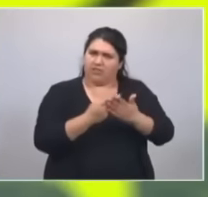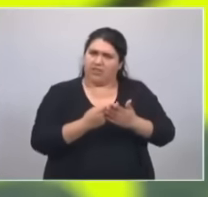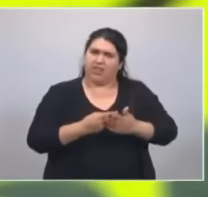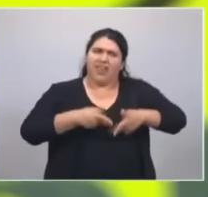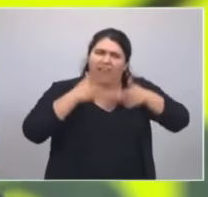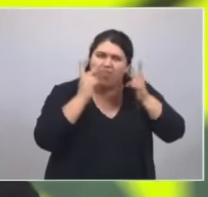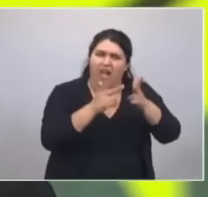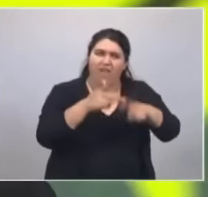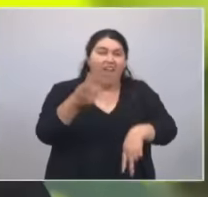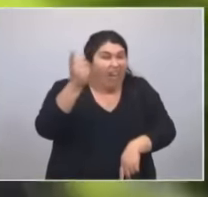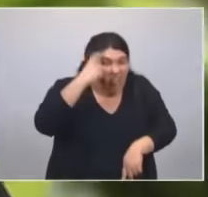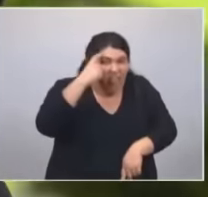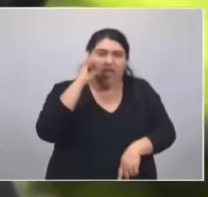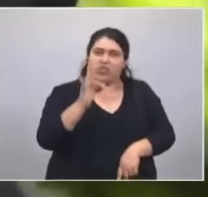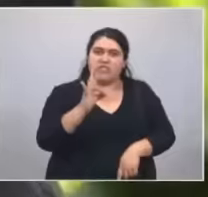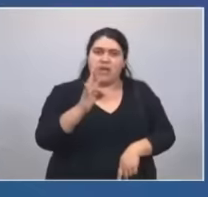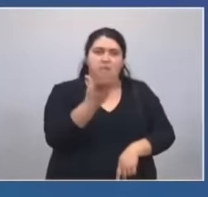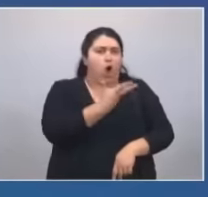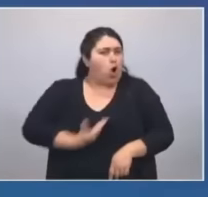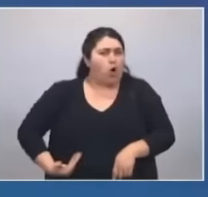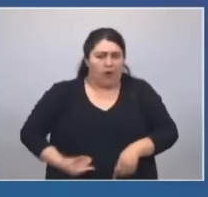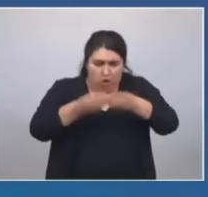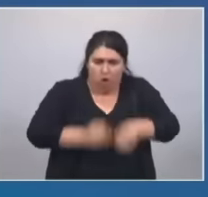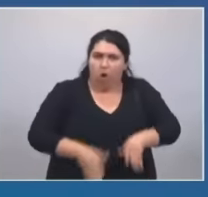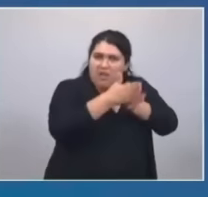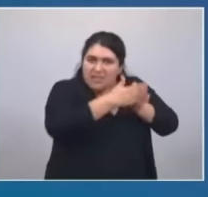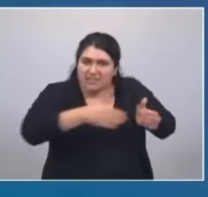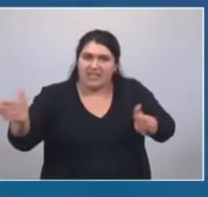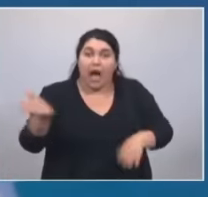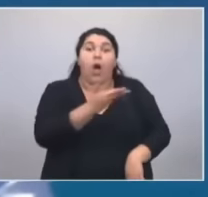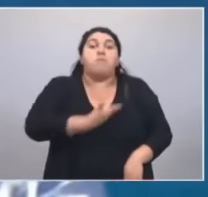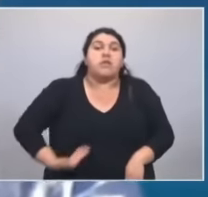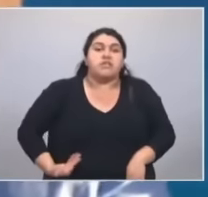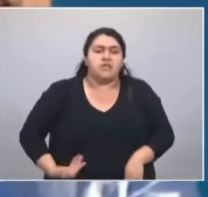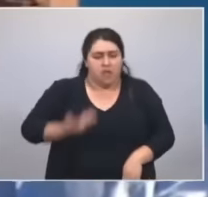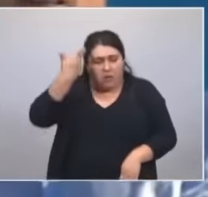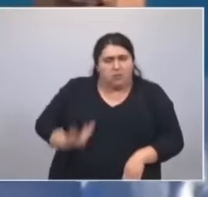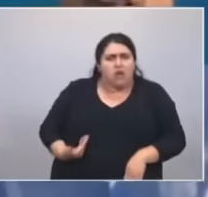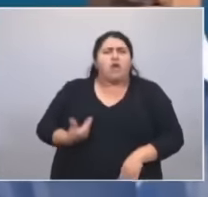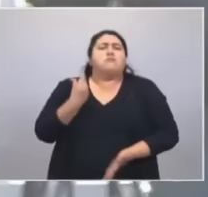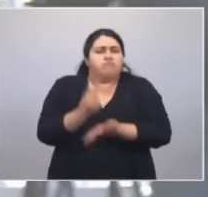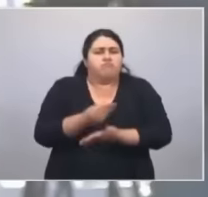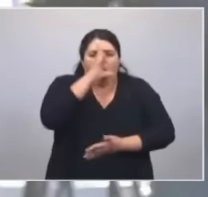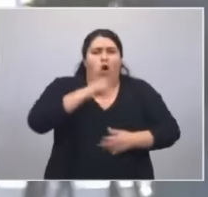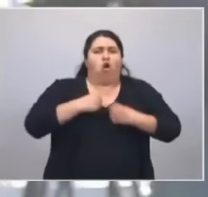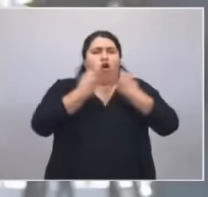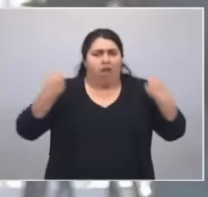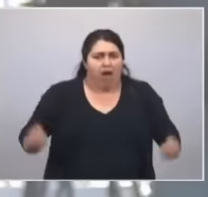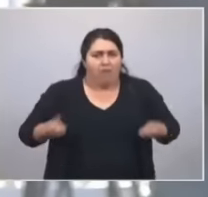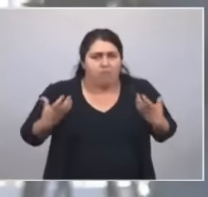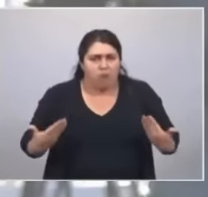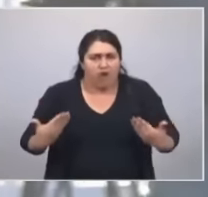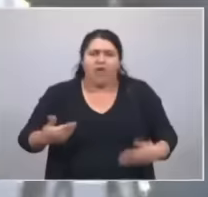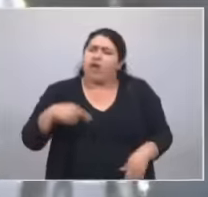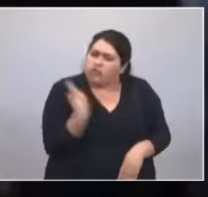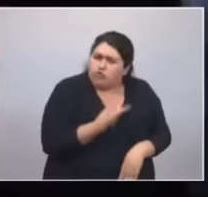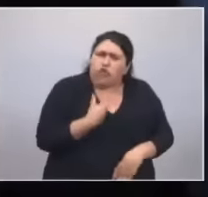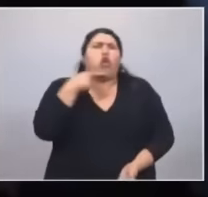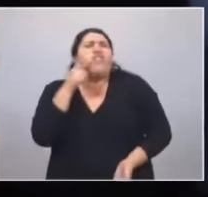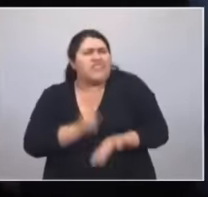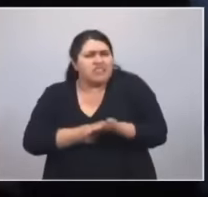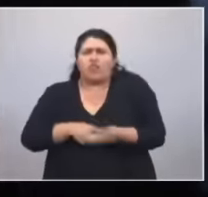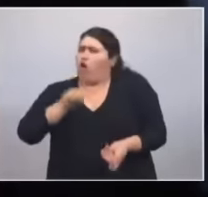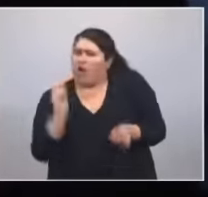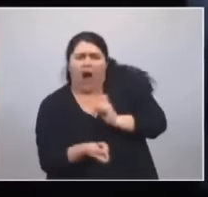empieza un gobierno con un presidente que tiene el coraje para hacer los cambios que hacen